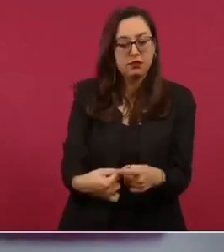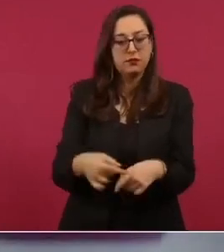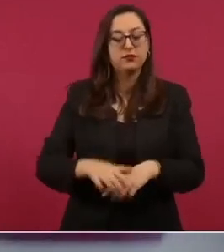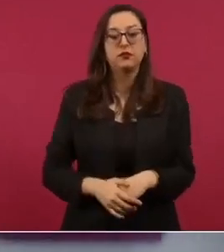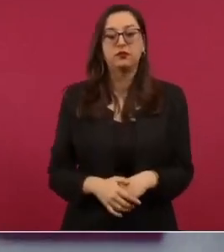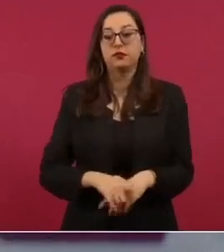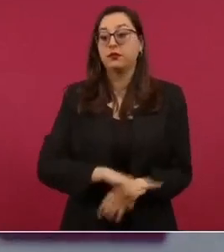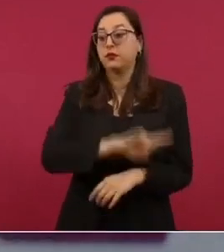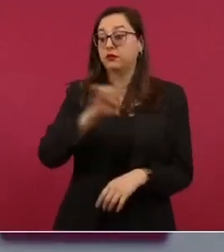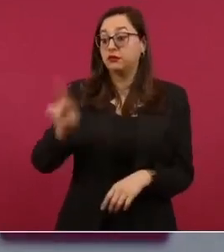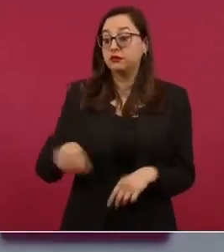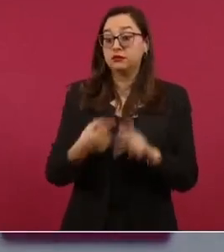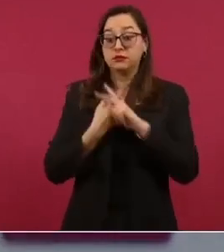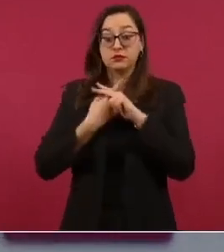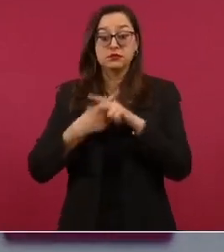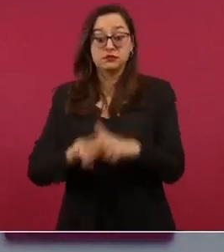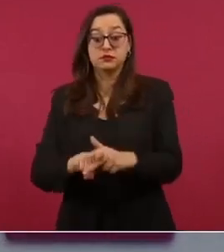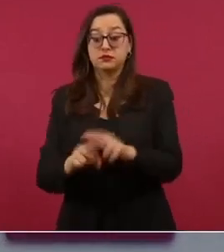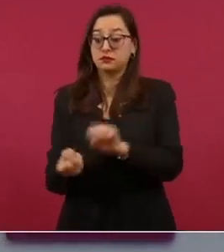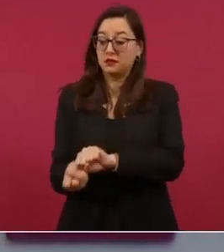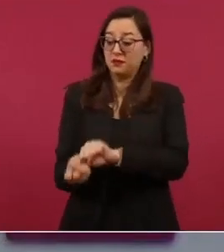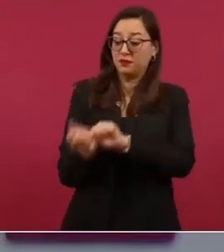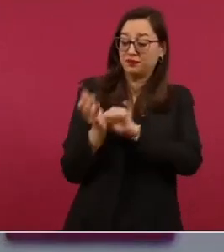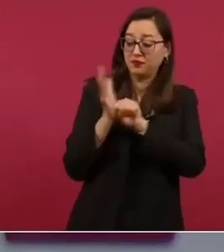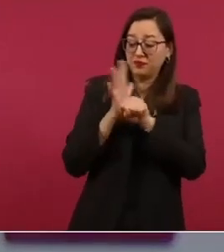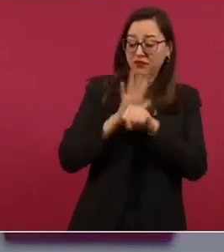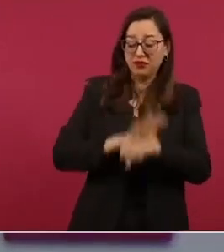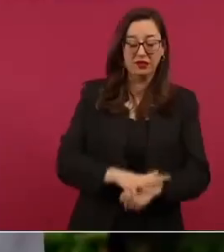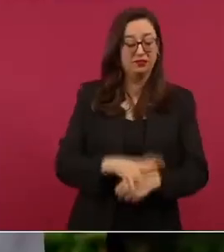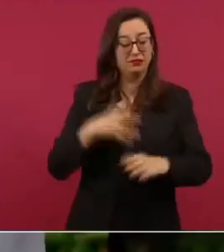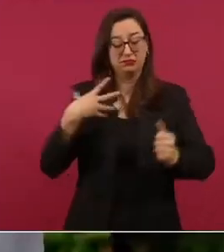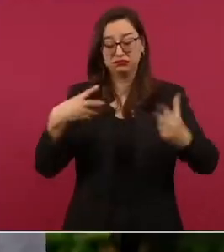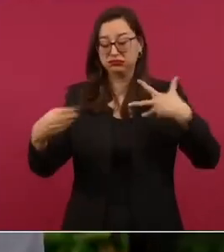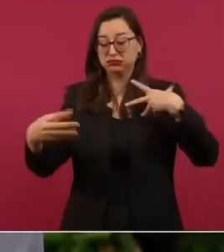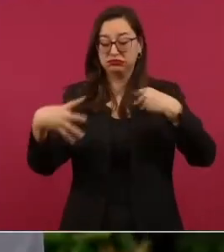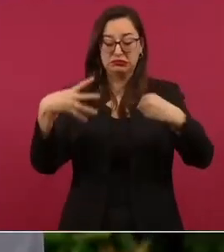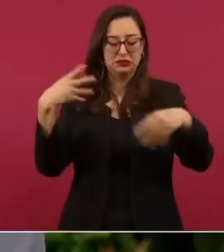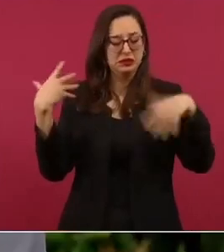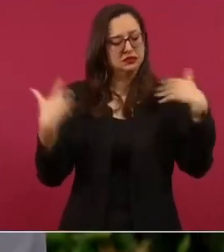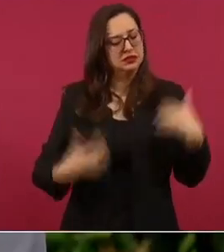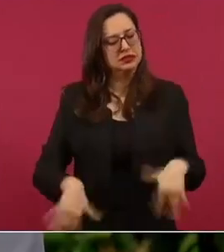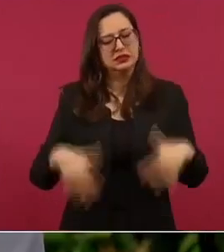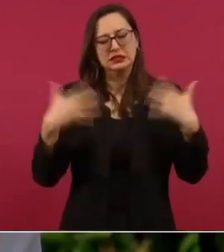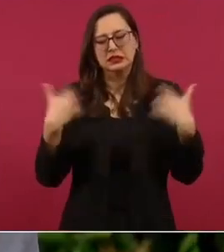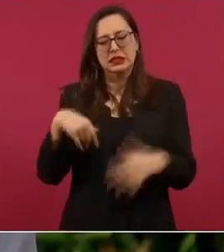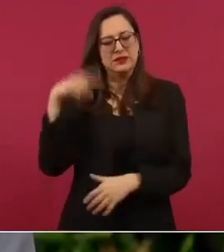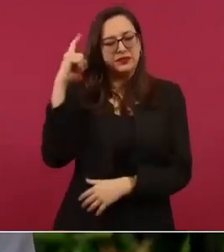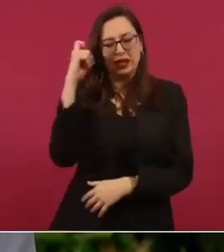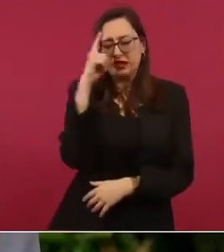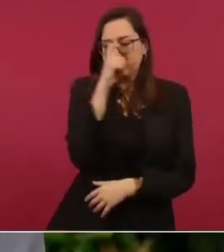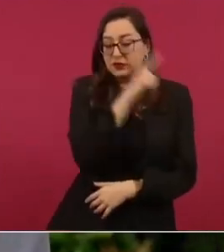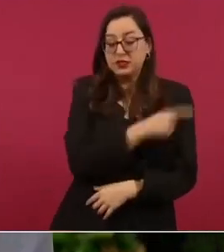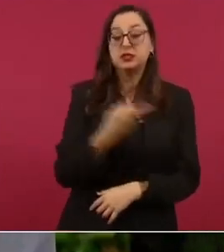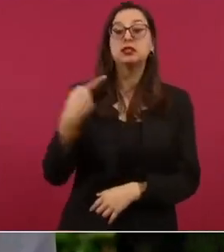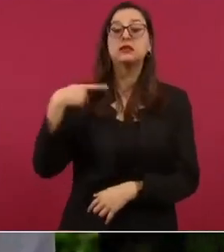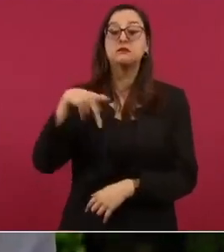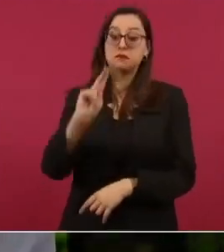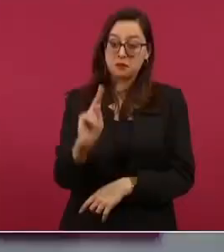pandemia con dolor pero con eficiencia y con mucha